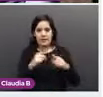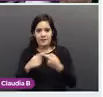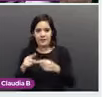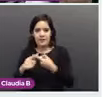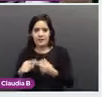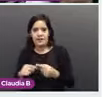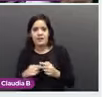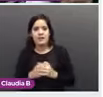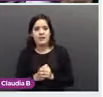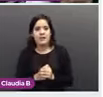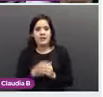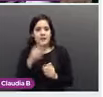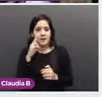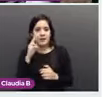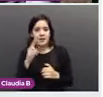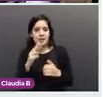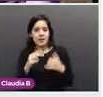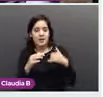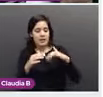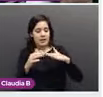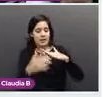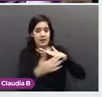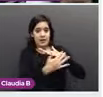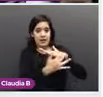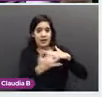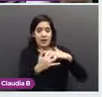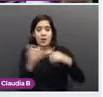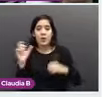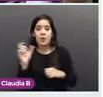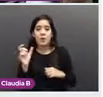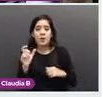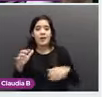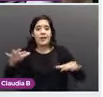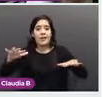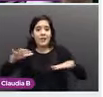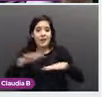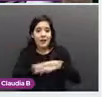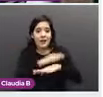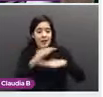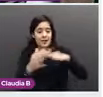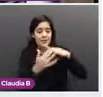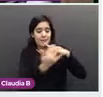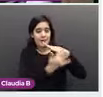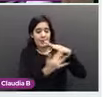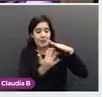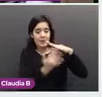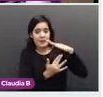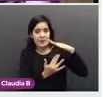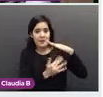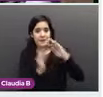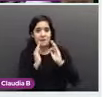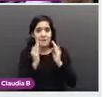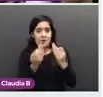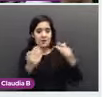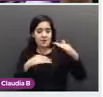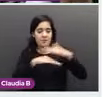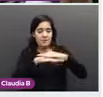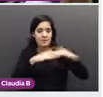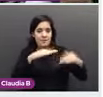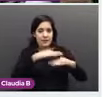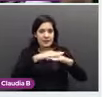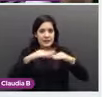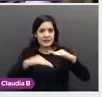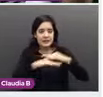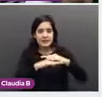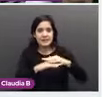escamocolugnar, es donde ocurre el cambio celular. A estos normalmente se le va a llamar una metaplasia. Pero en esta parte va a